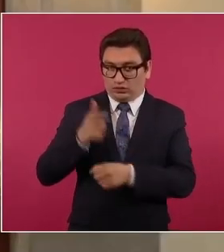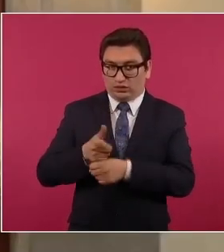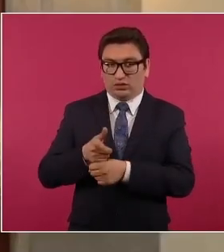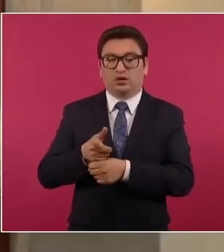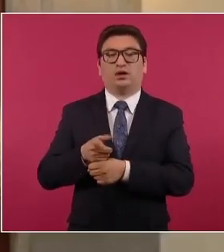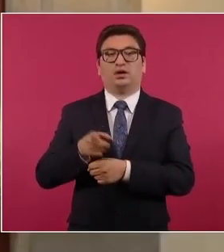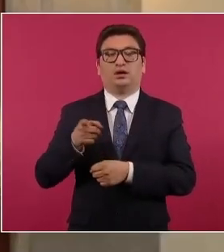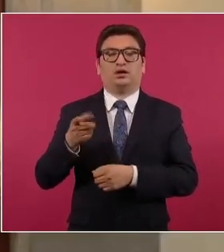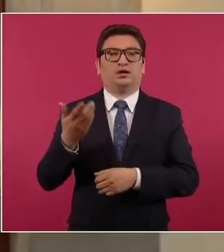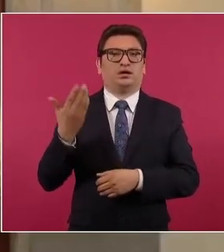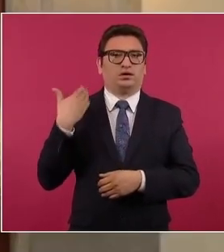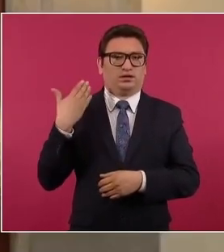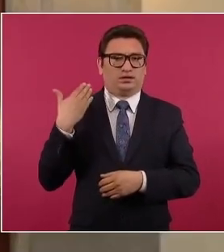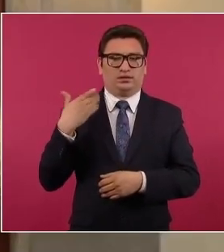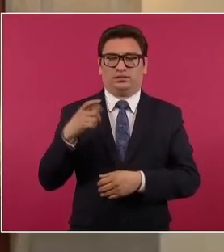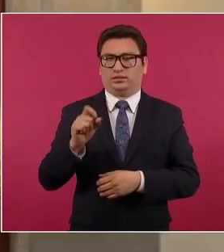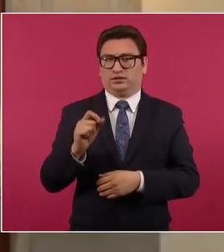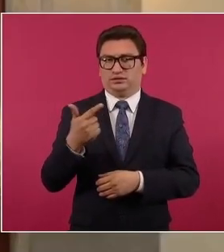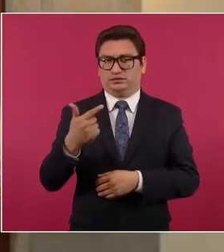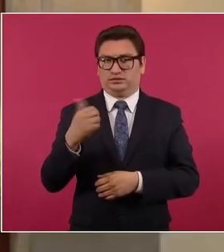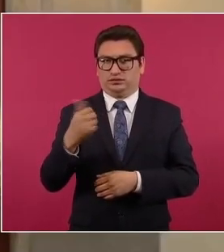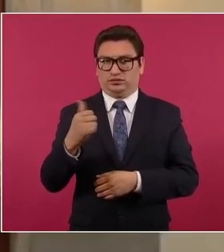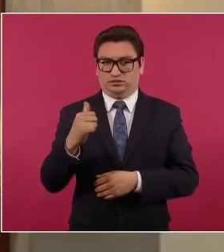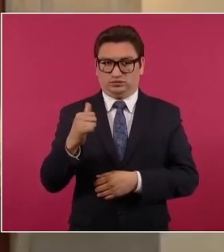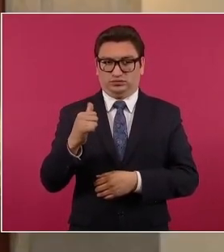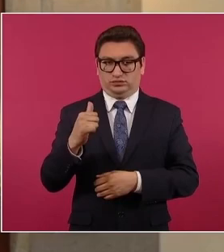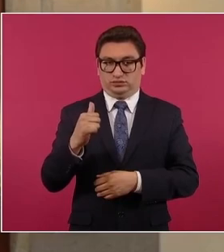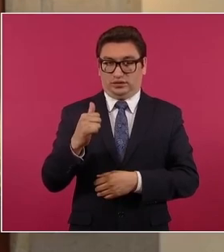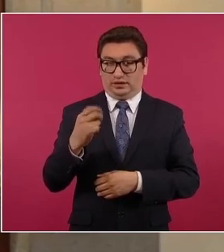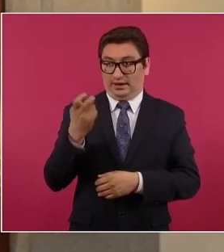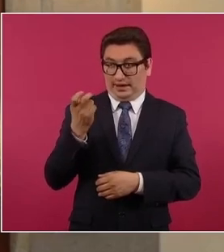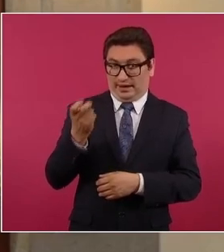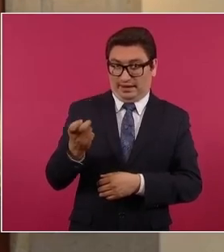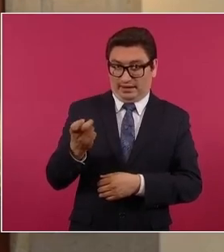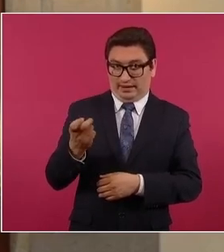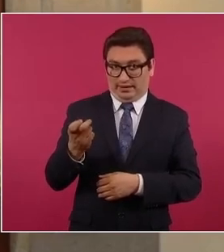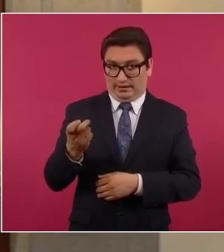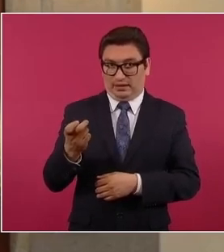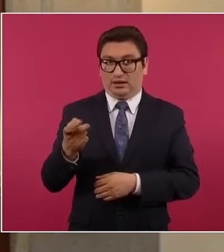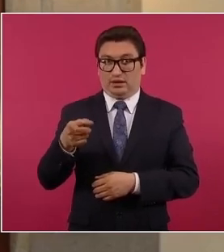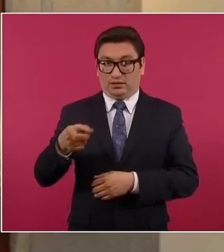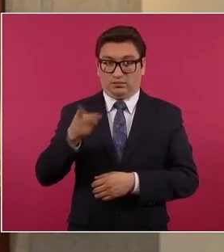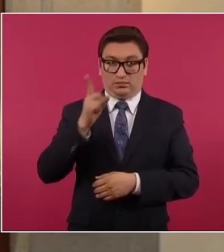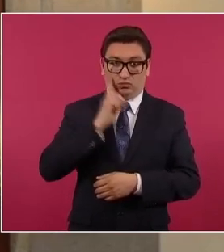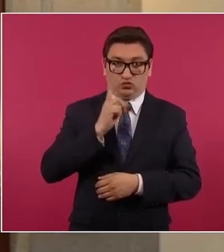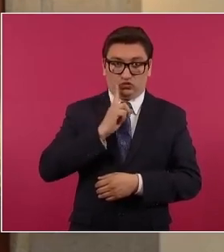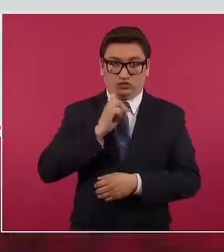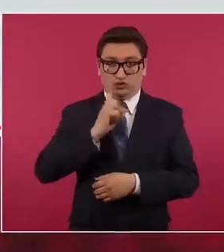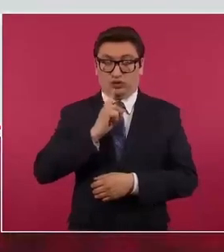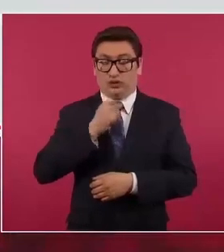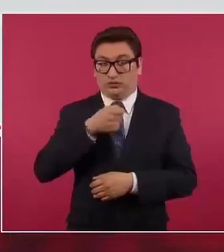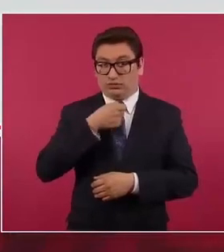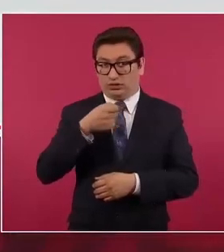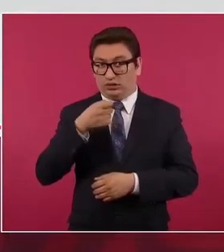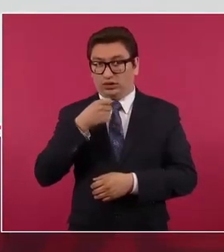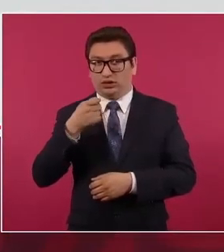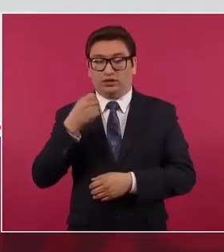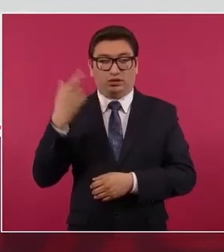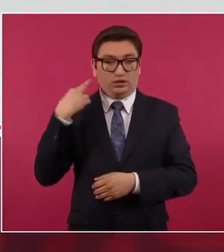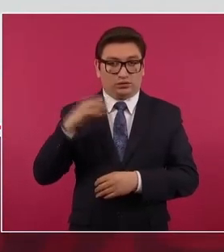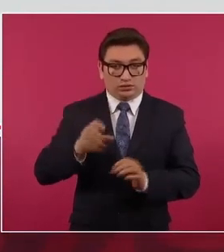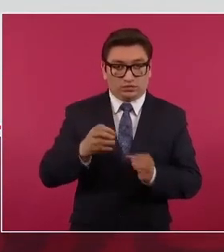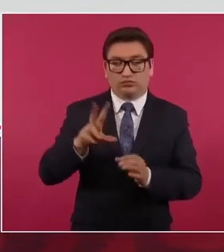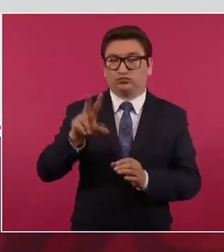pasado 27 de agosto no corresponde al de la locutora de radio, según